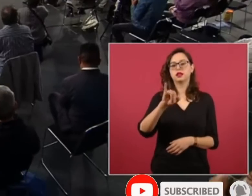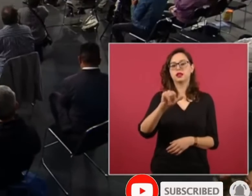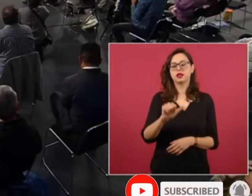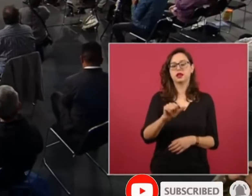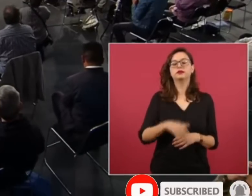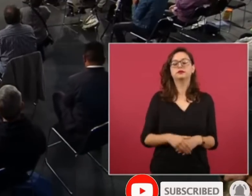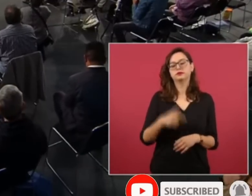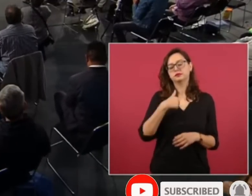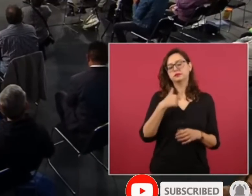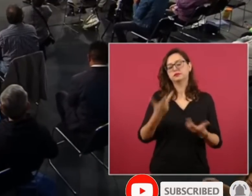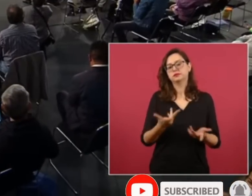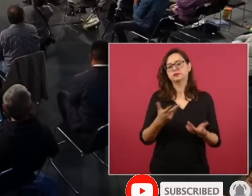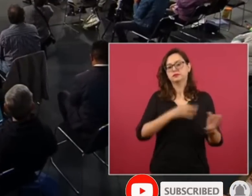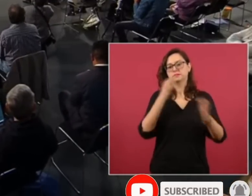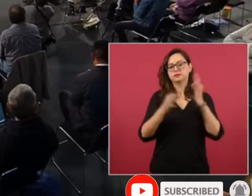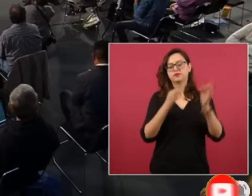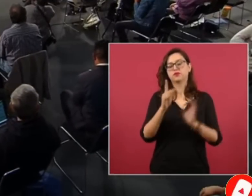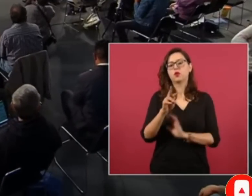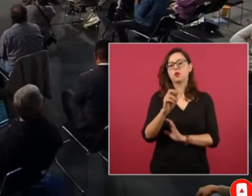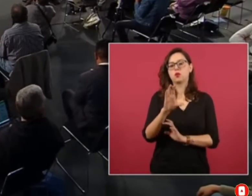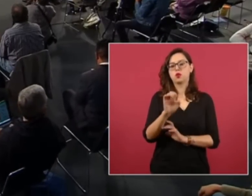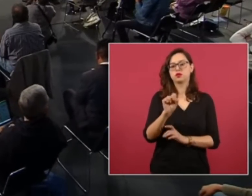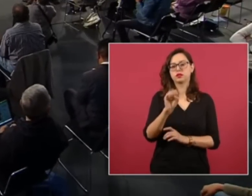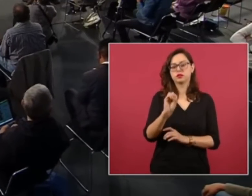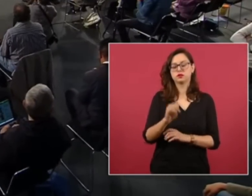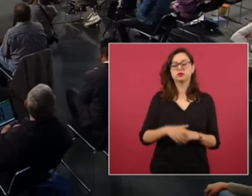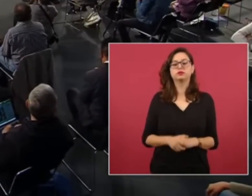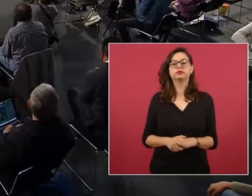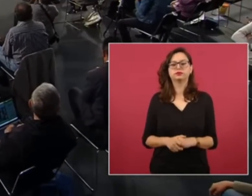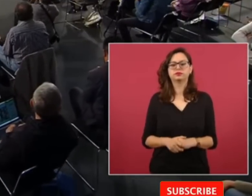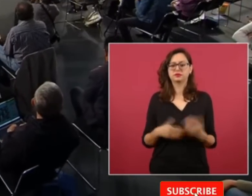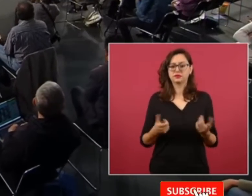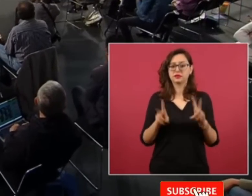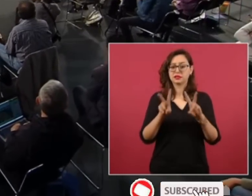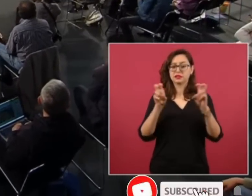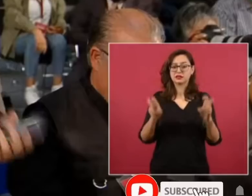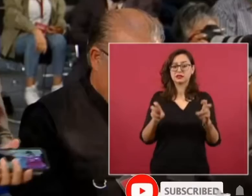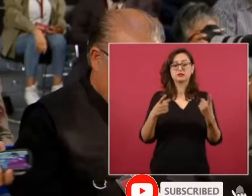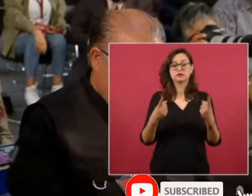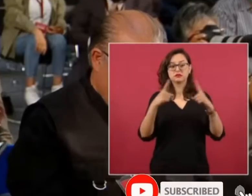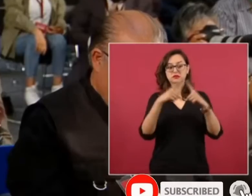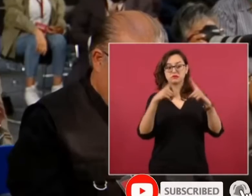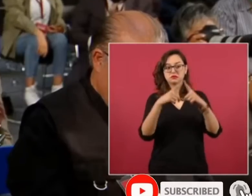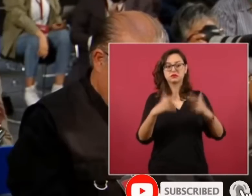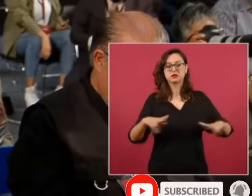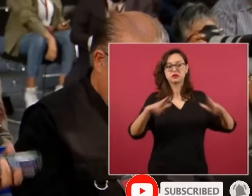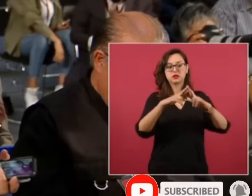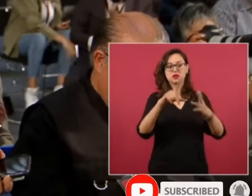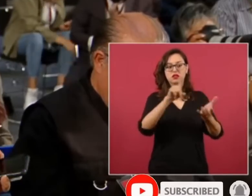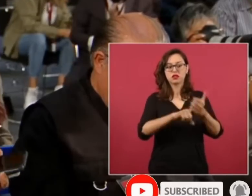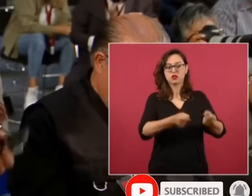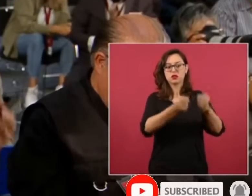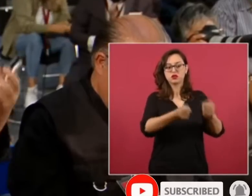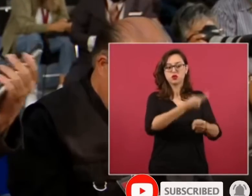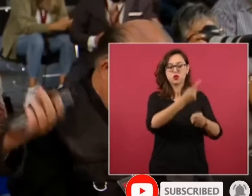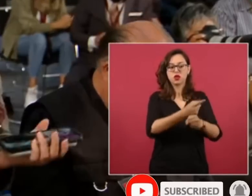primer lugar, bueno, estos temas que tienen que ver con la cuestión de los religiosos, la cuestión de seguridad. Usted hace unos días hablaba de no cambiar